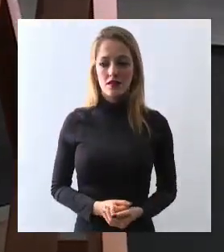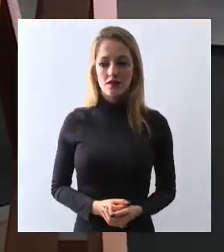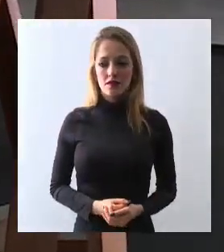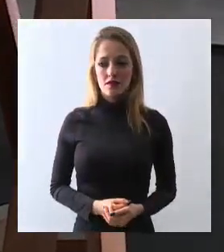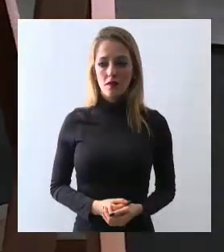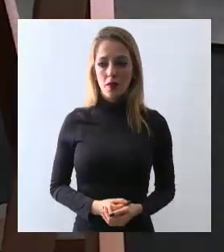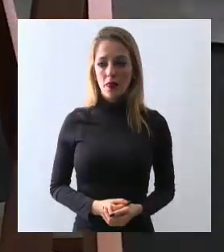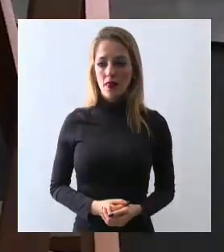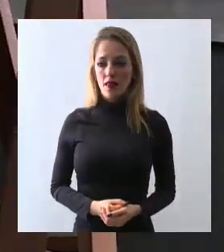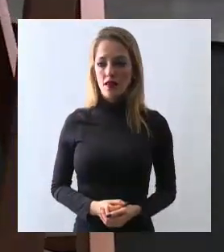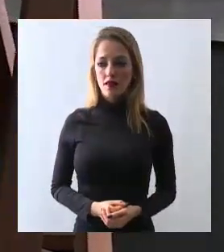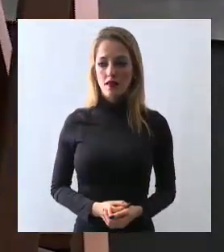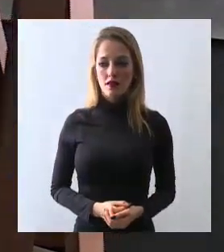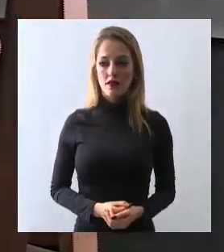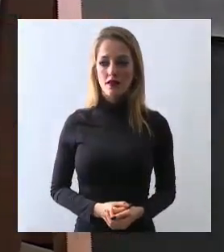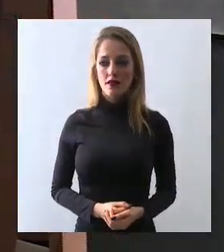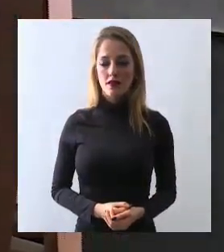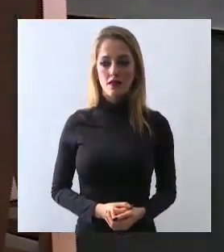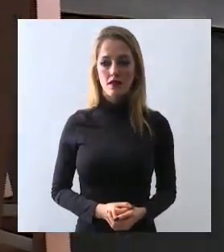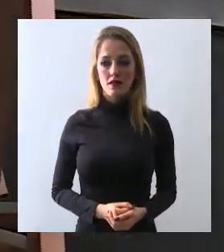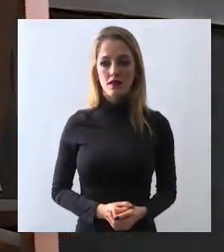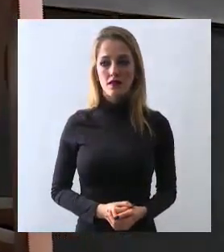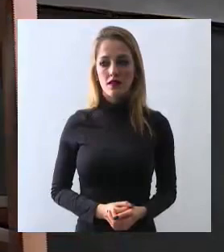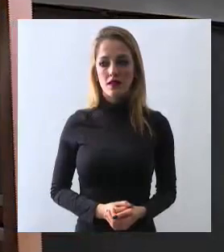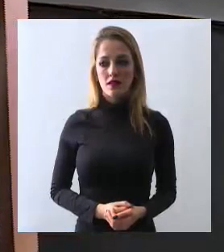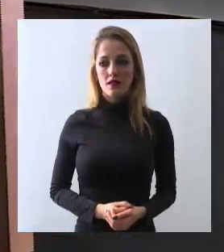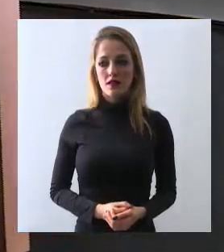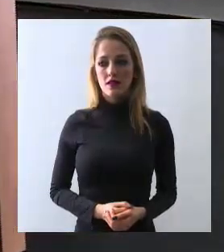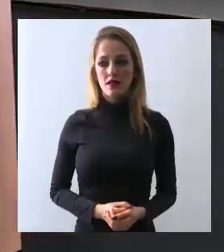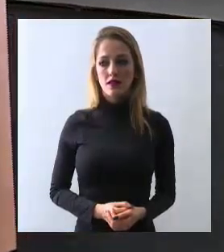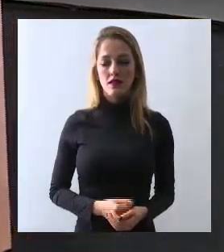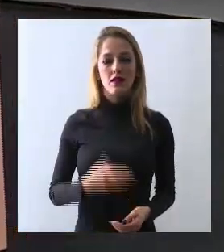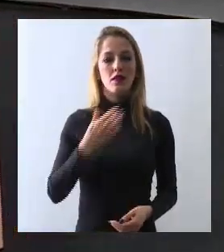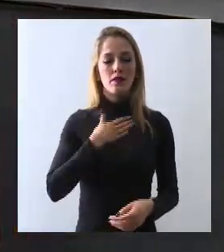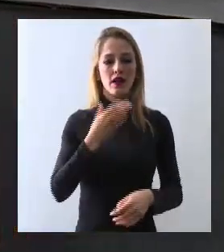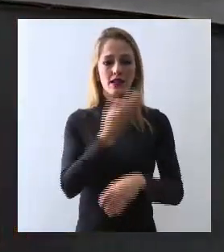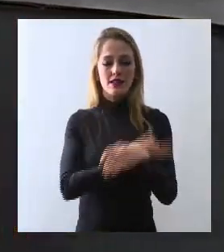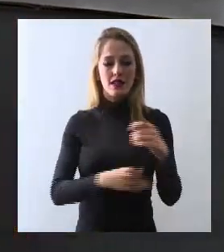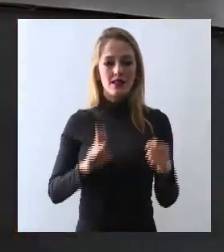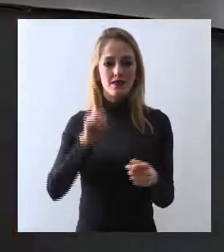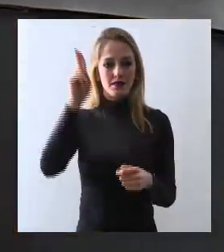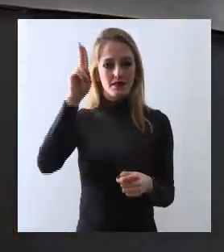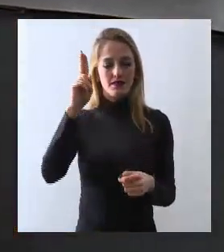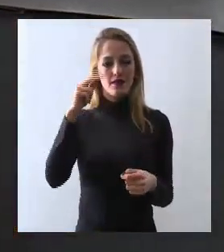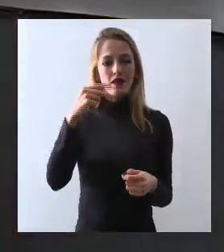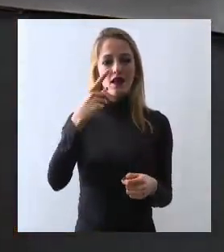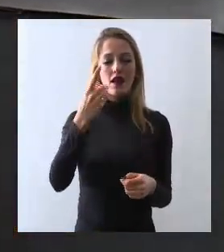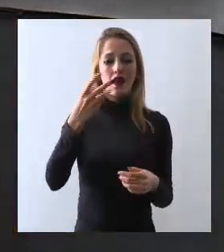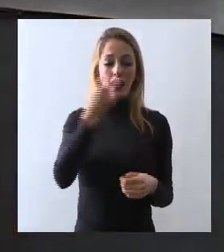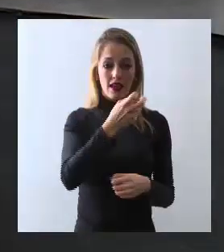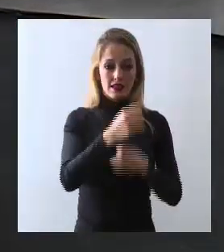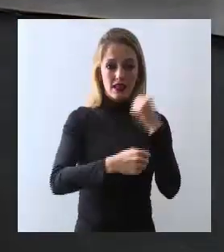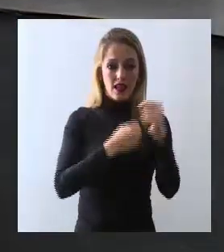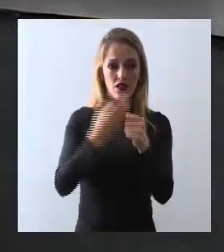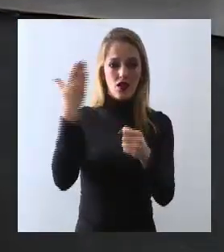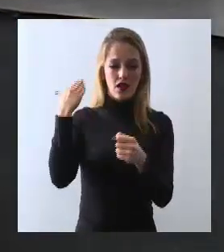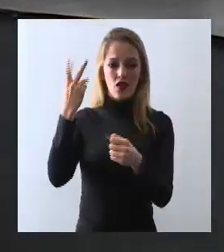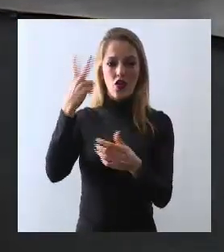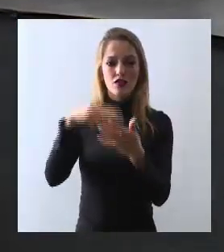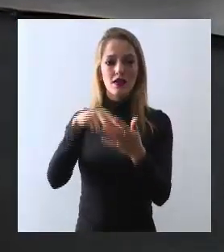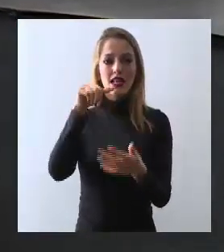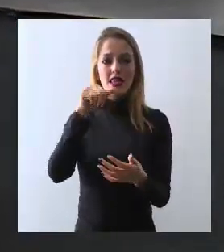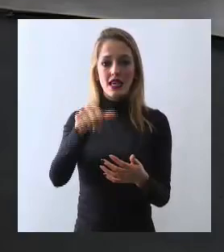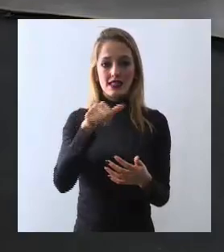Adelante, David, por favor. Buenas tardes, con su permiso, señor gobernador. En 2016 este fondo tenía ocho